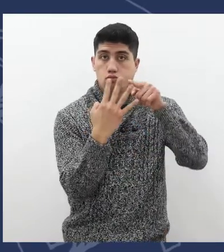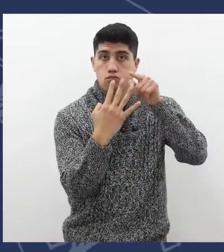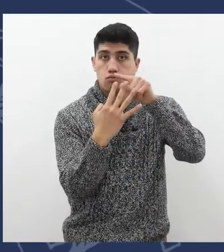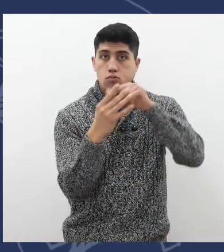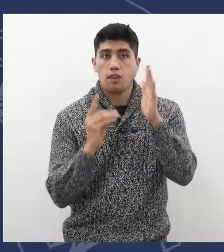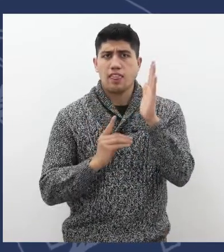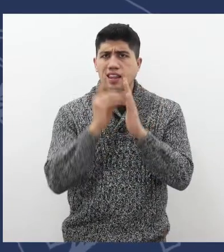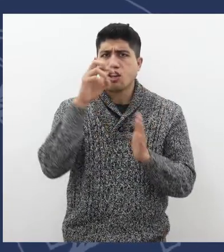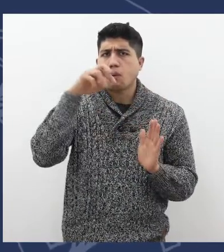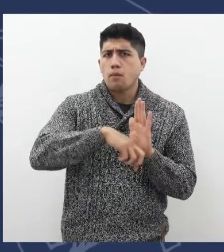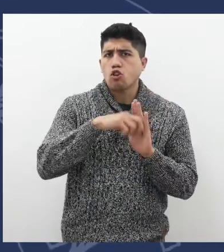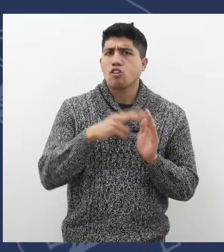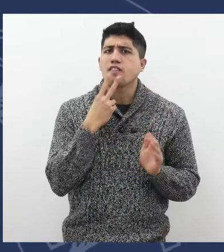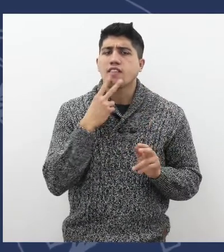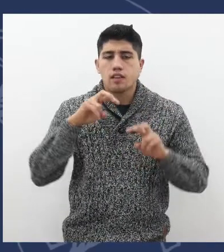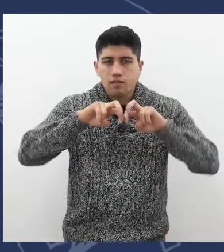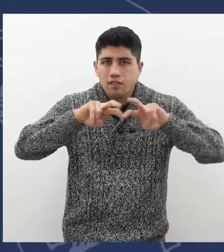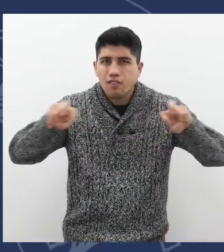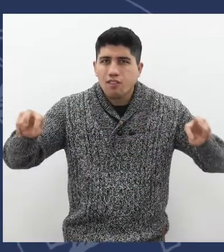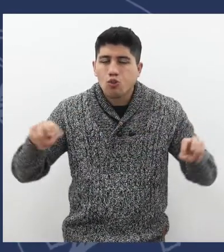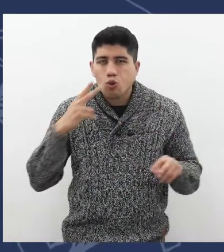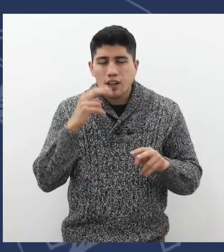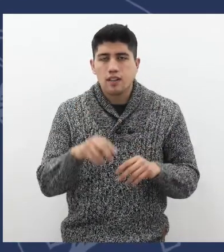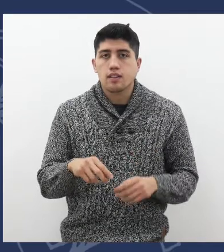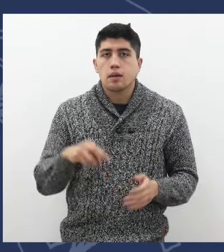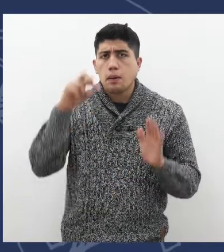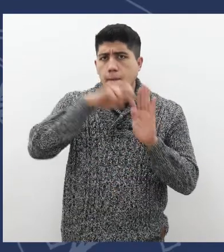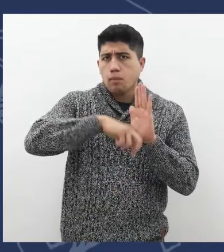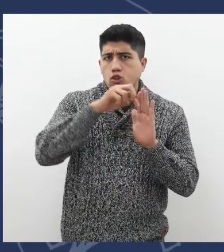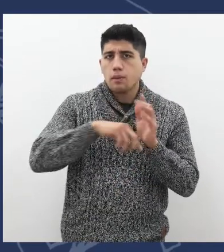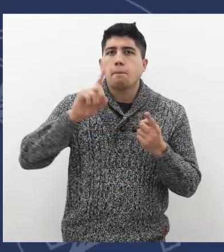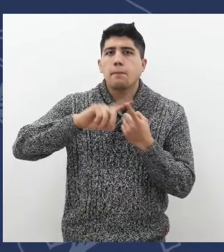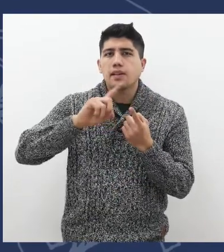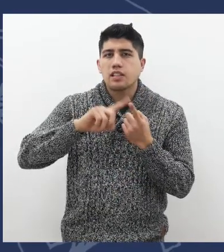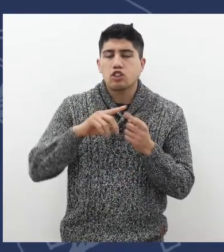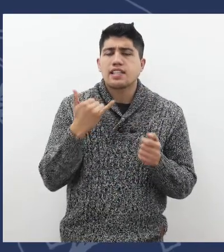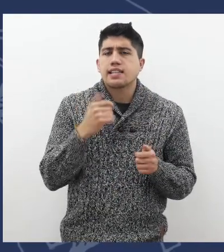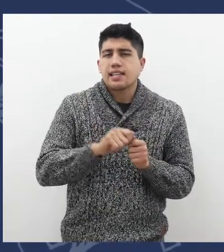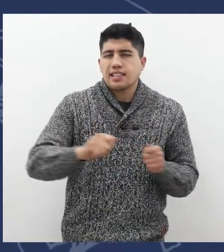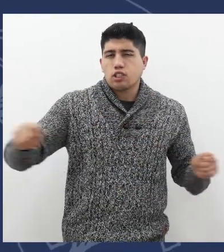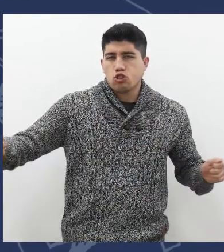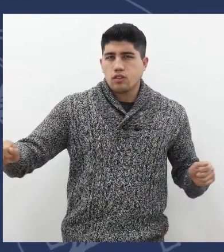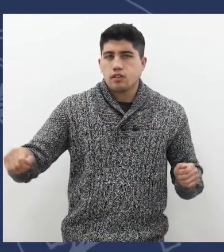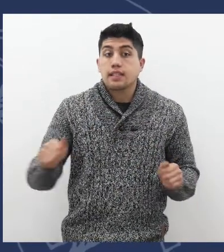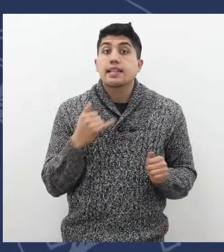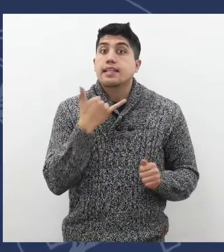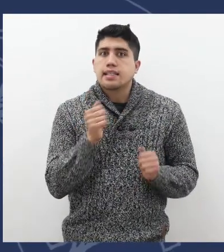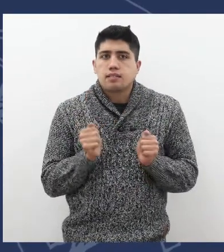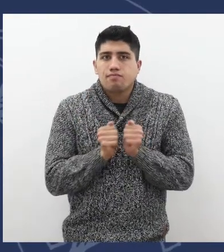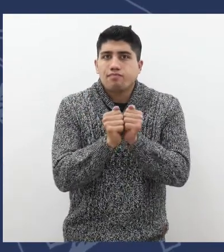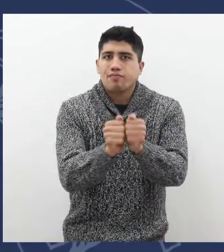cuatro áreas, desarrollo de proyecto de vida y exploración vocacional, proyectos participativos y extensión